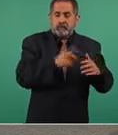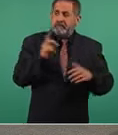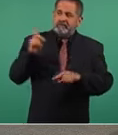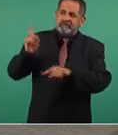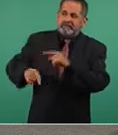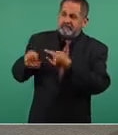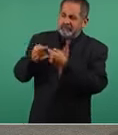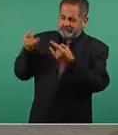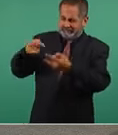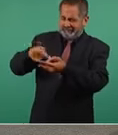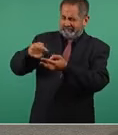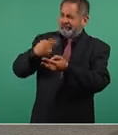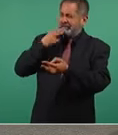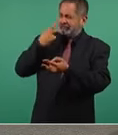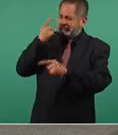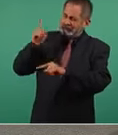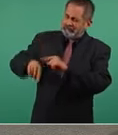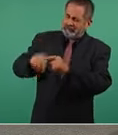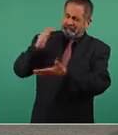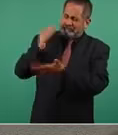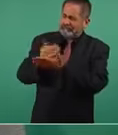historia, era el fin de la historia.